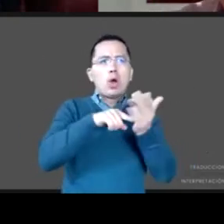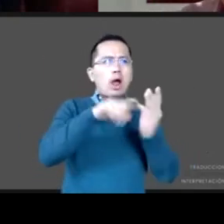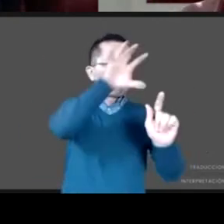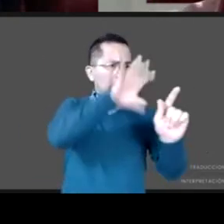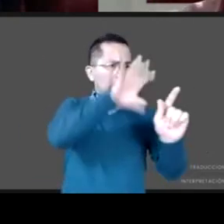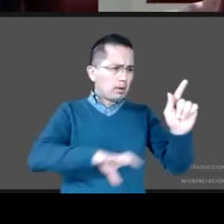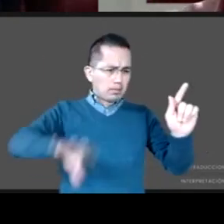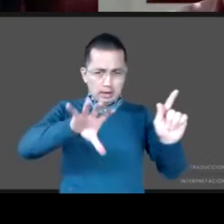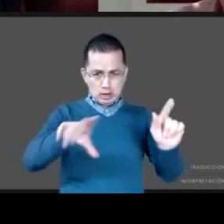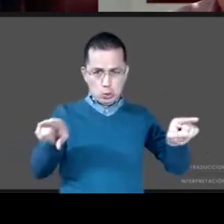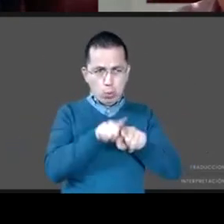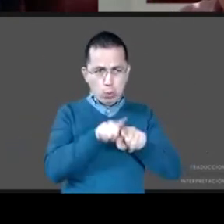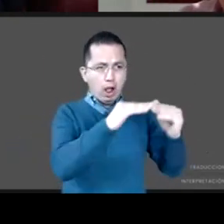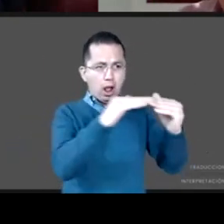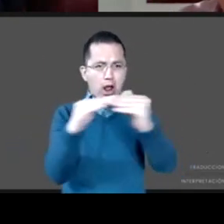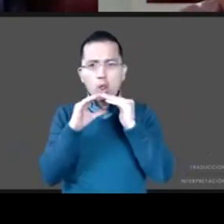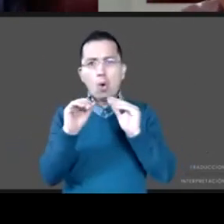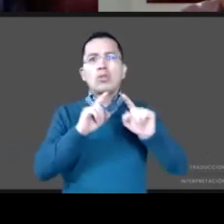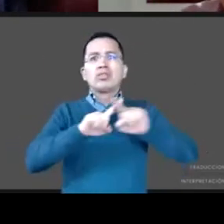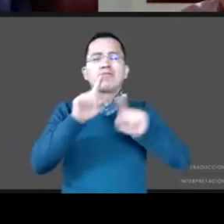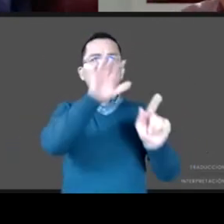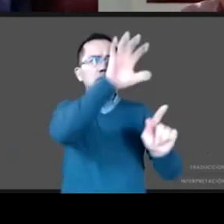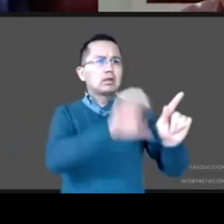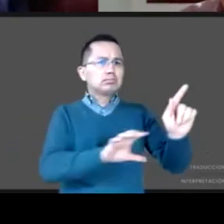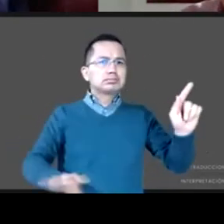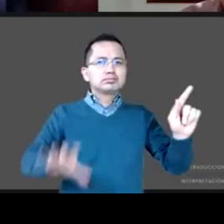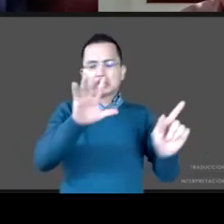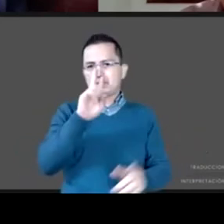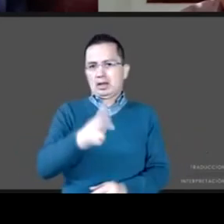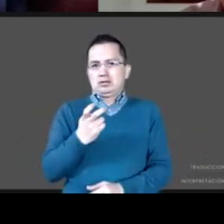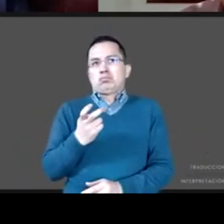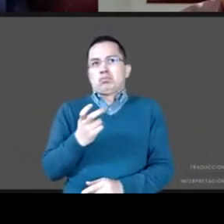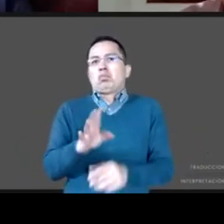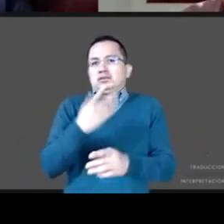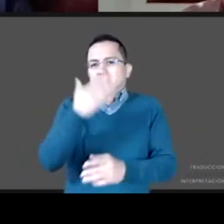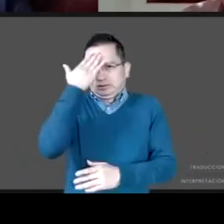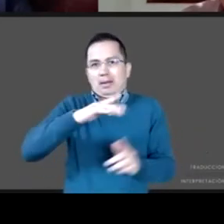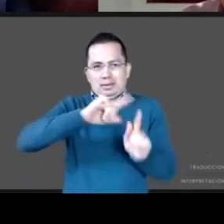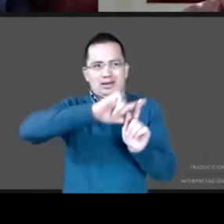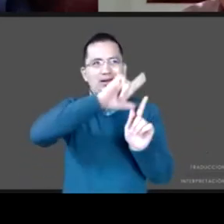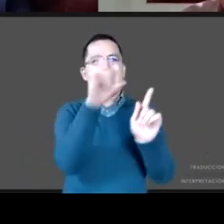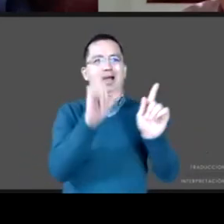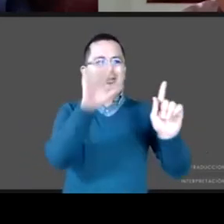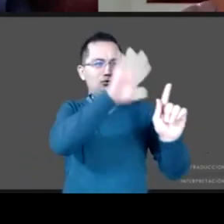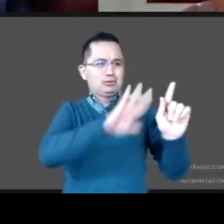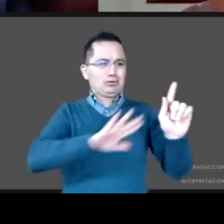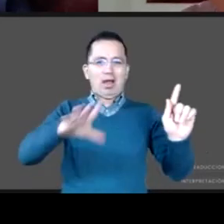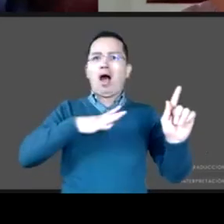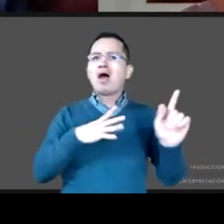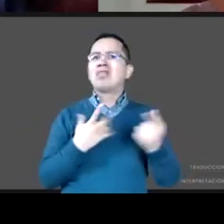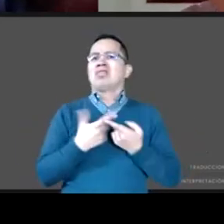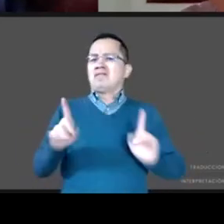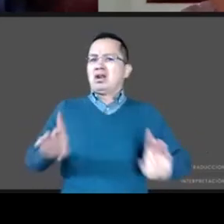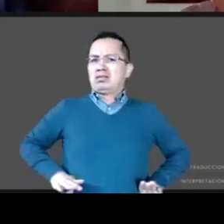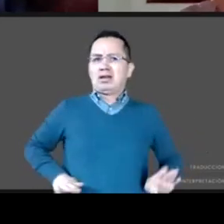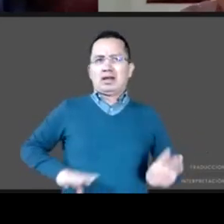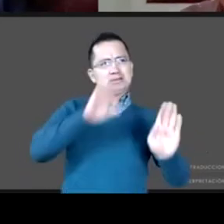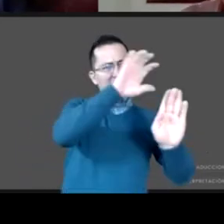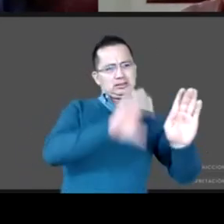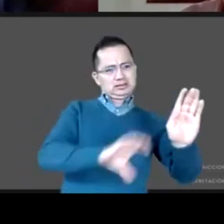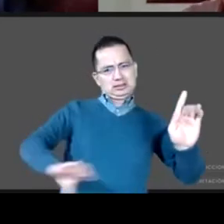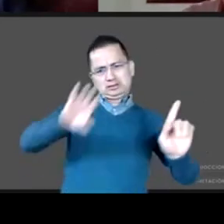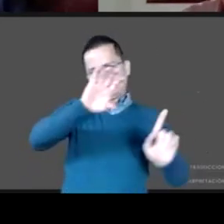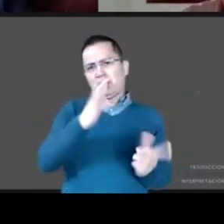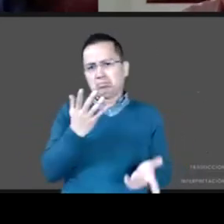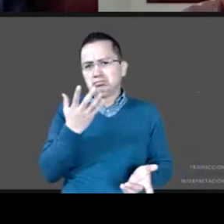país, sino que tiene, pues, sus distintas expresiones y sus distintos motivos. Te tocan estos dos, si